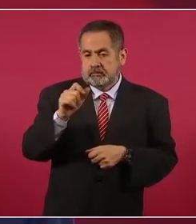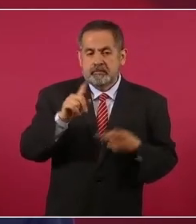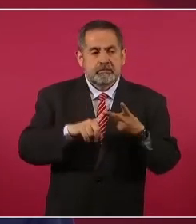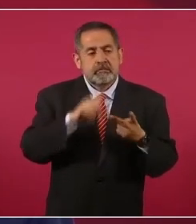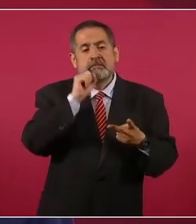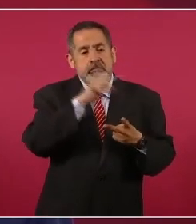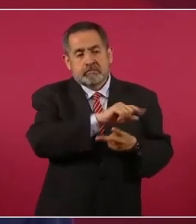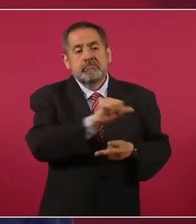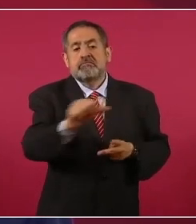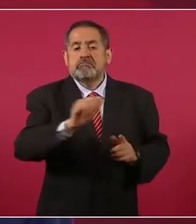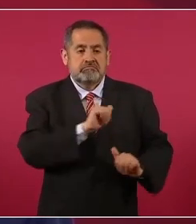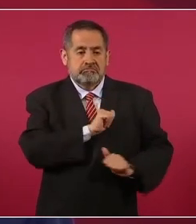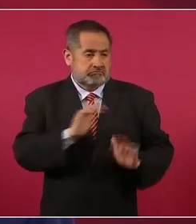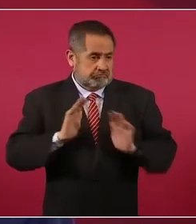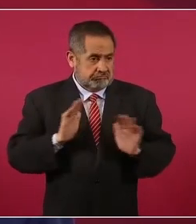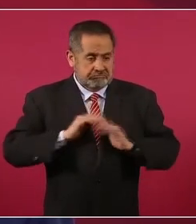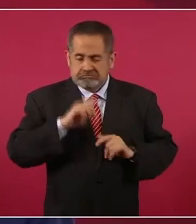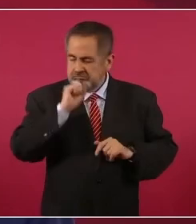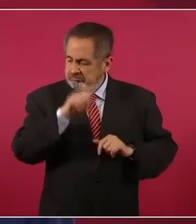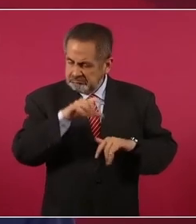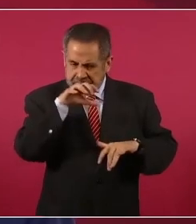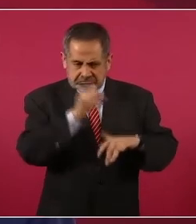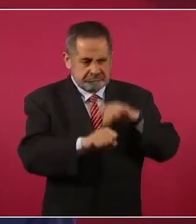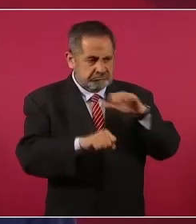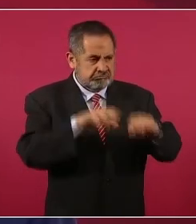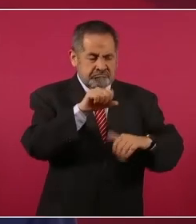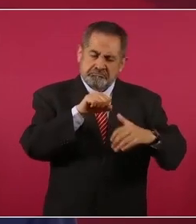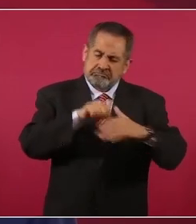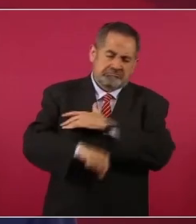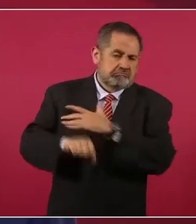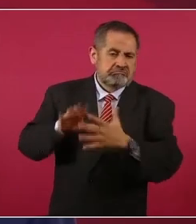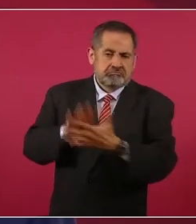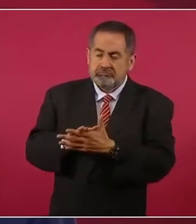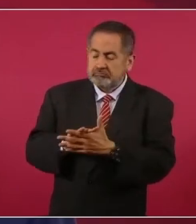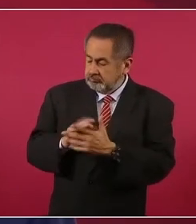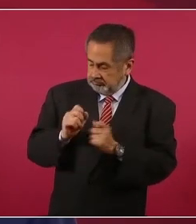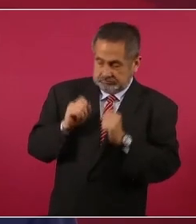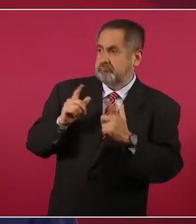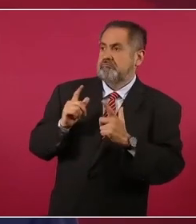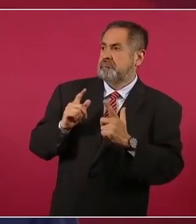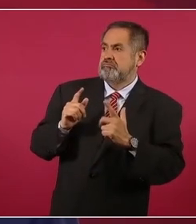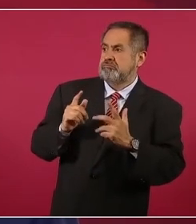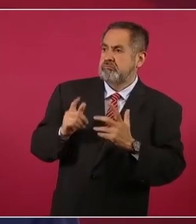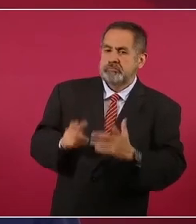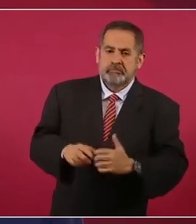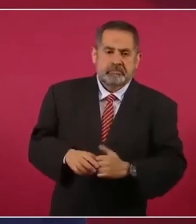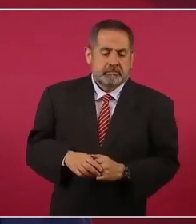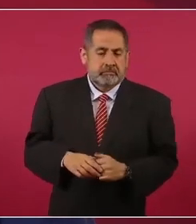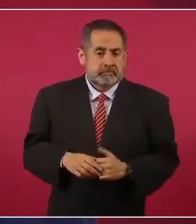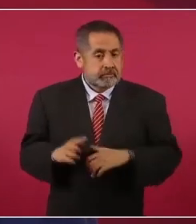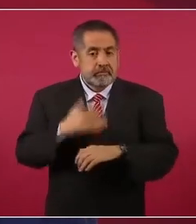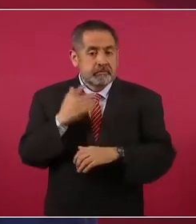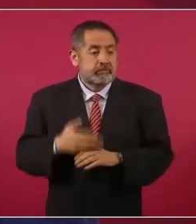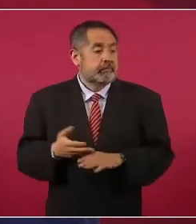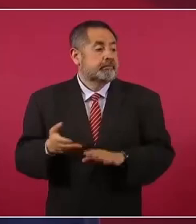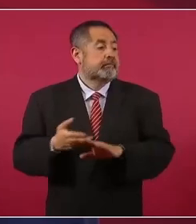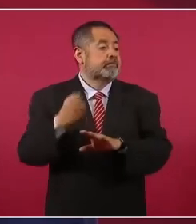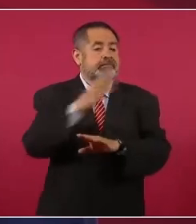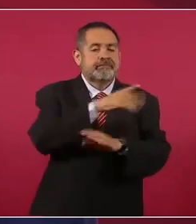porque no